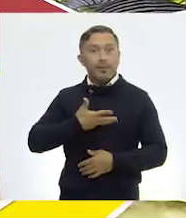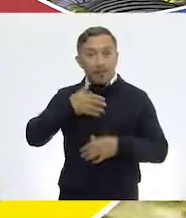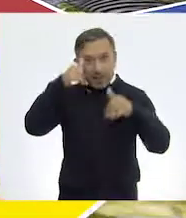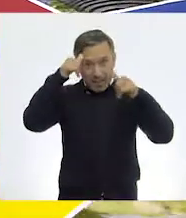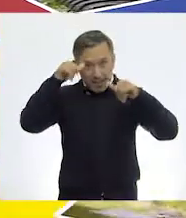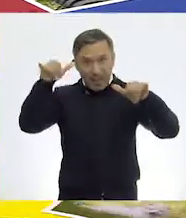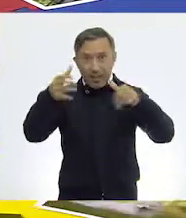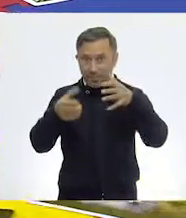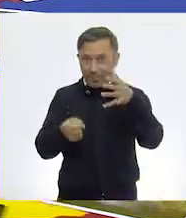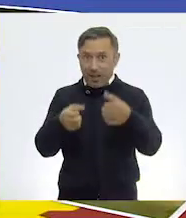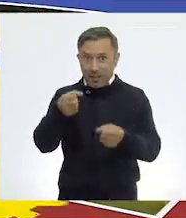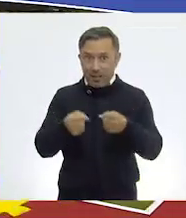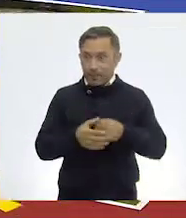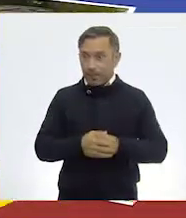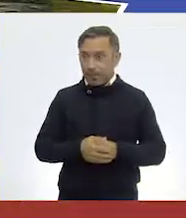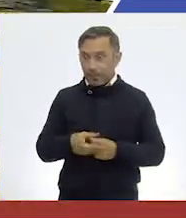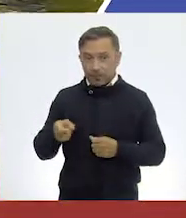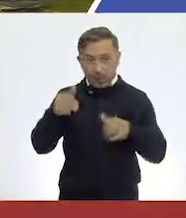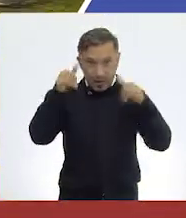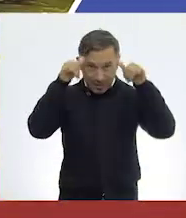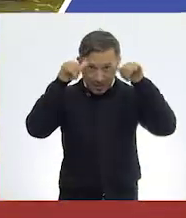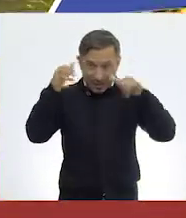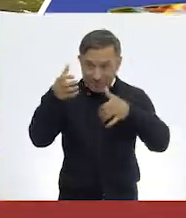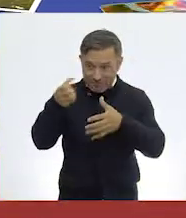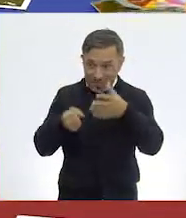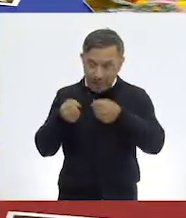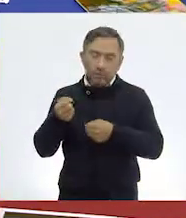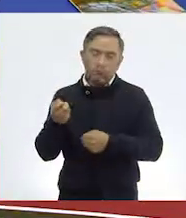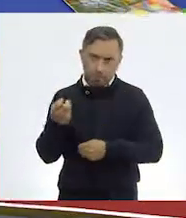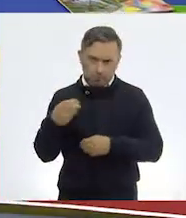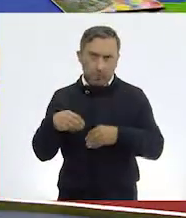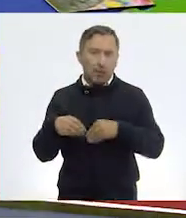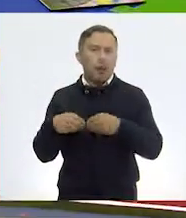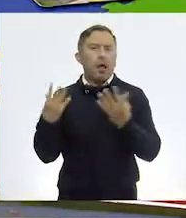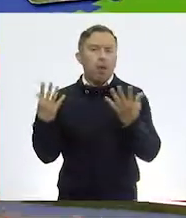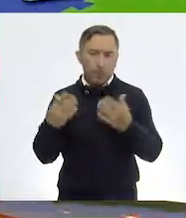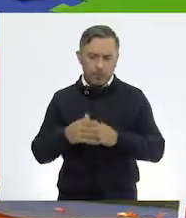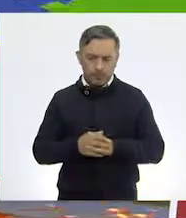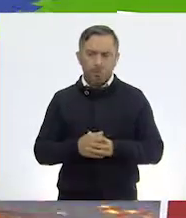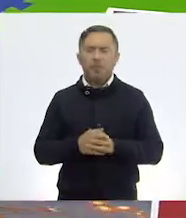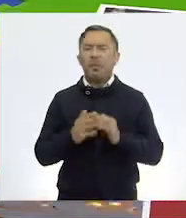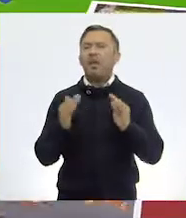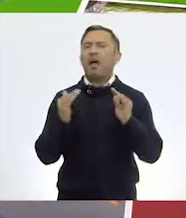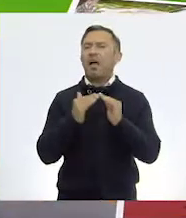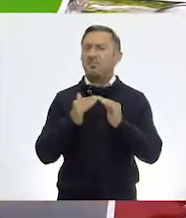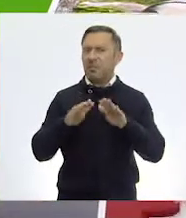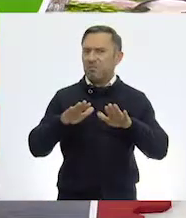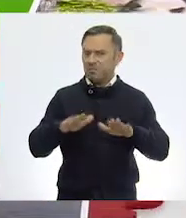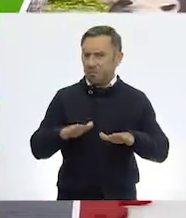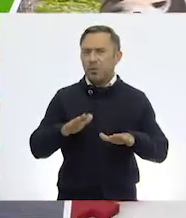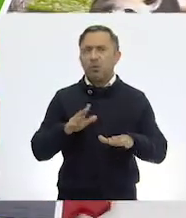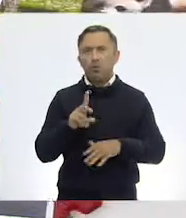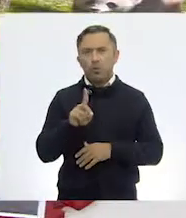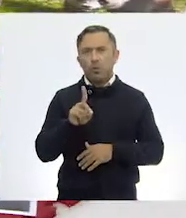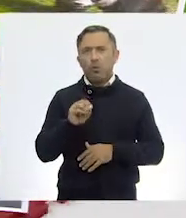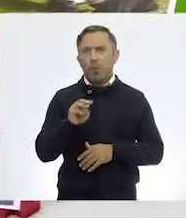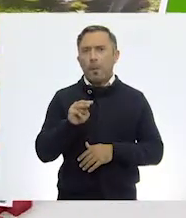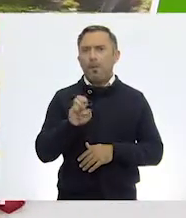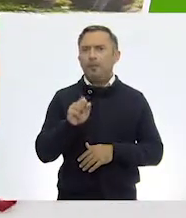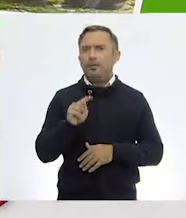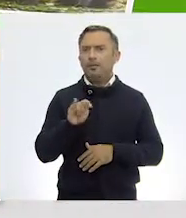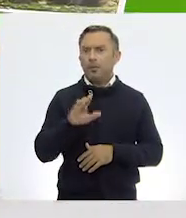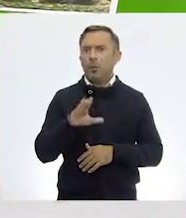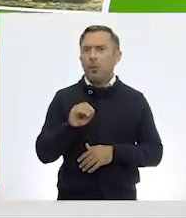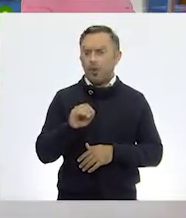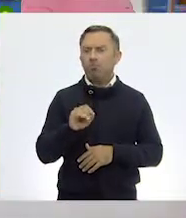¿Una vaca? Por supuesto. Una vaca es un animal doméstico. ¿Por qué? Porque puede